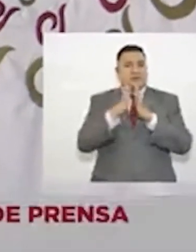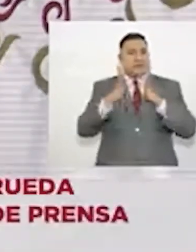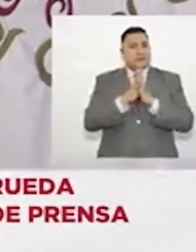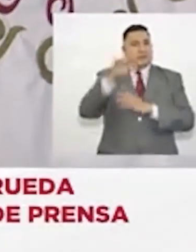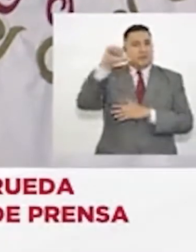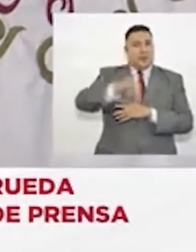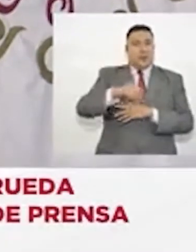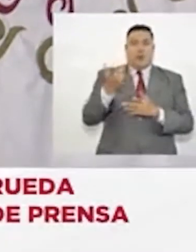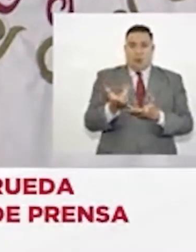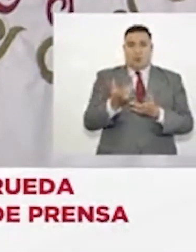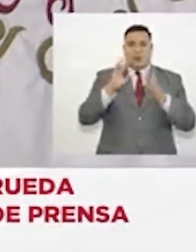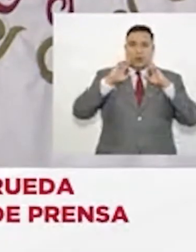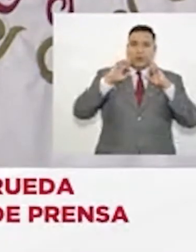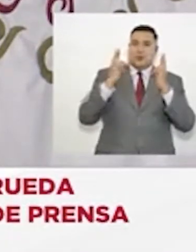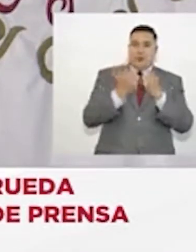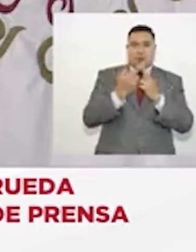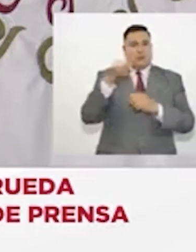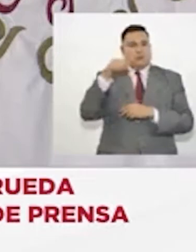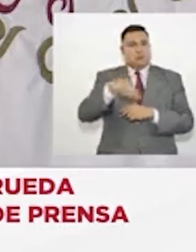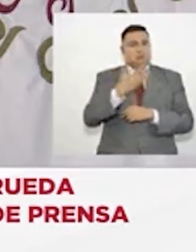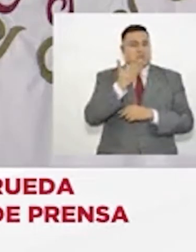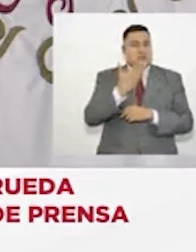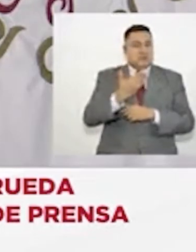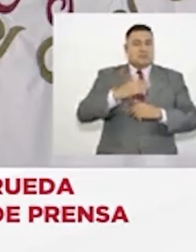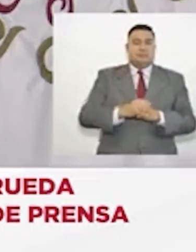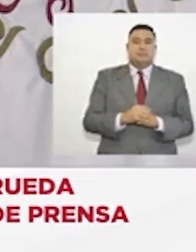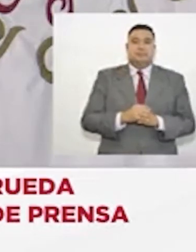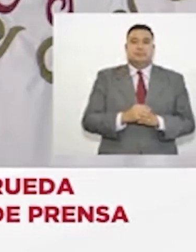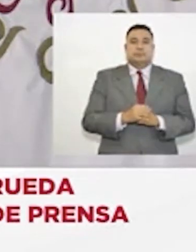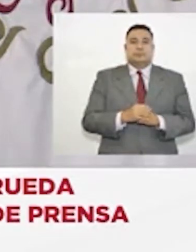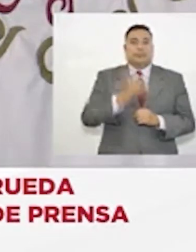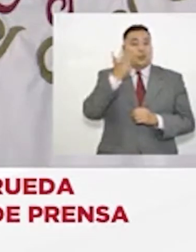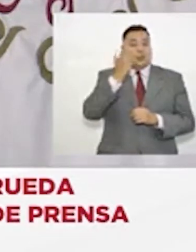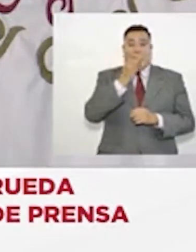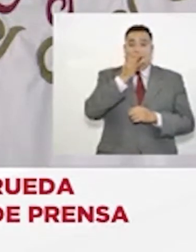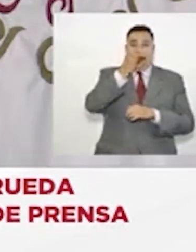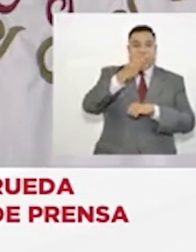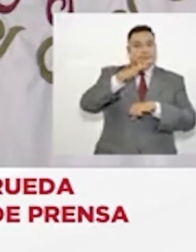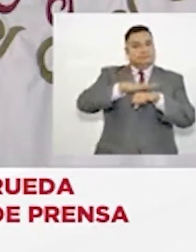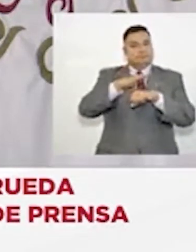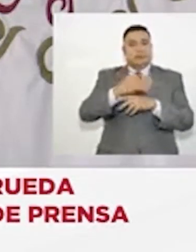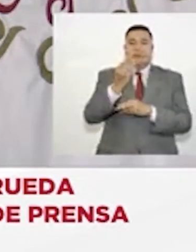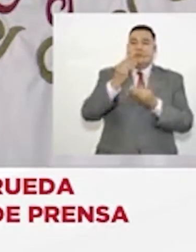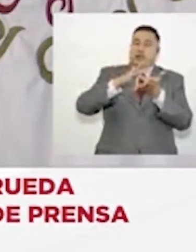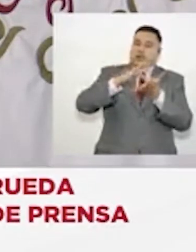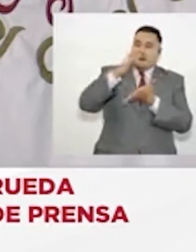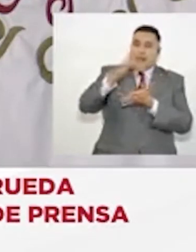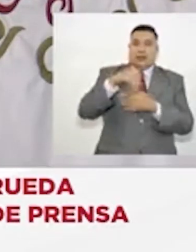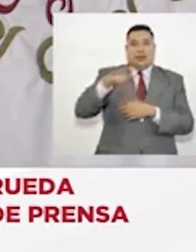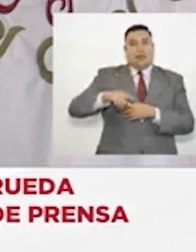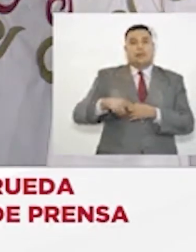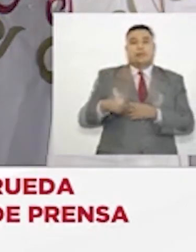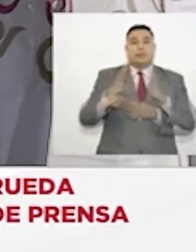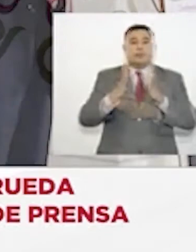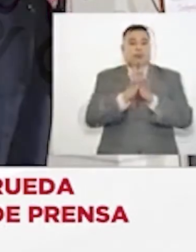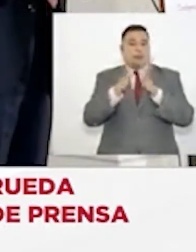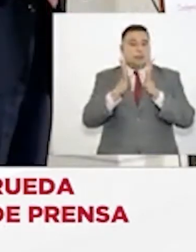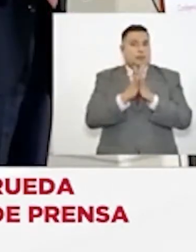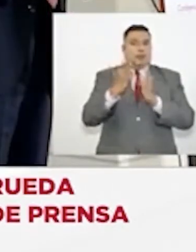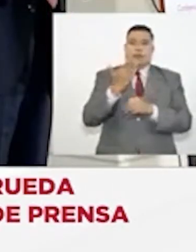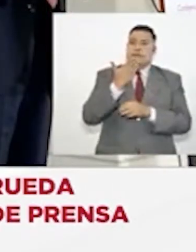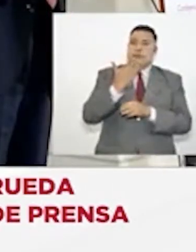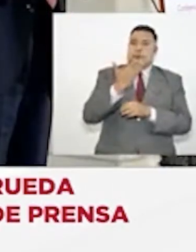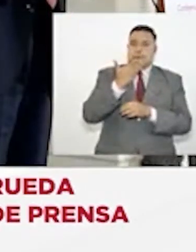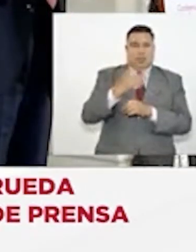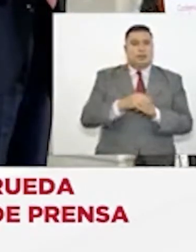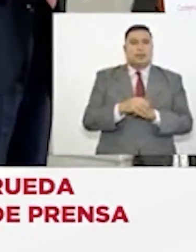y la jefa de gobierno. De la mano, confesó que se revisó el tema educativo y se llegó a la conclusión que este es el mejor escenario posible que se tiene para el regreso a clases. Y